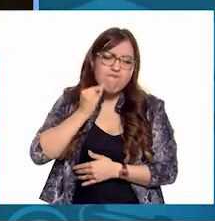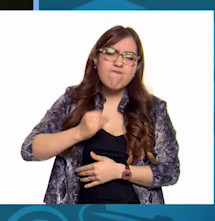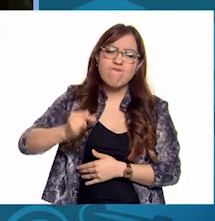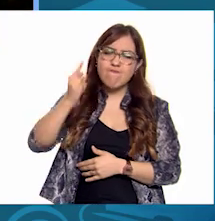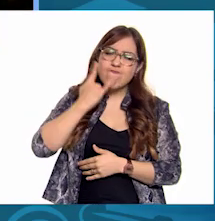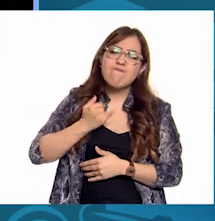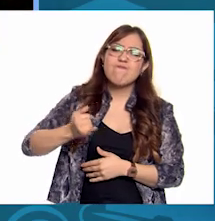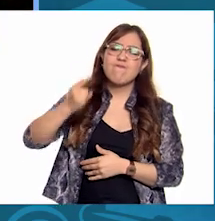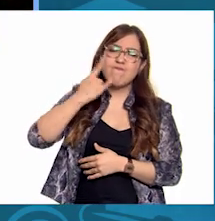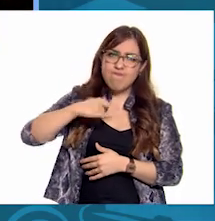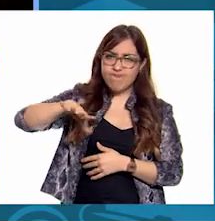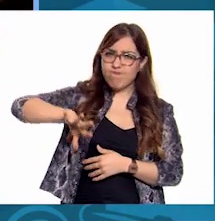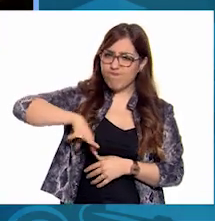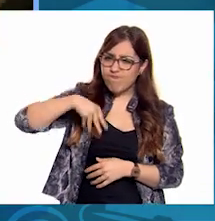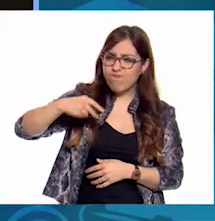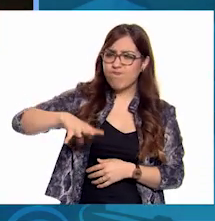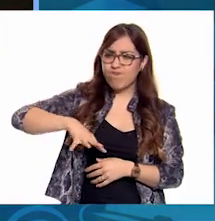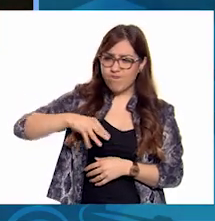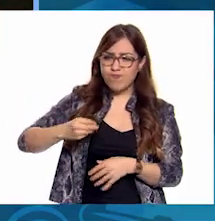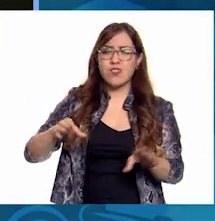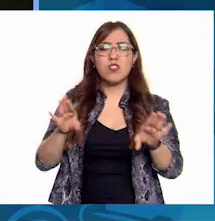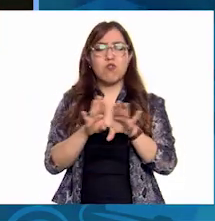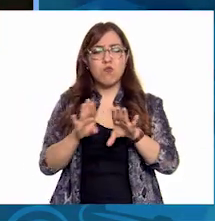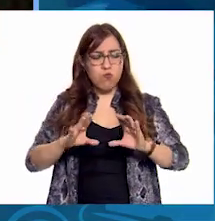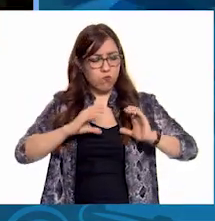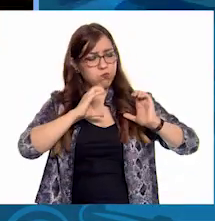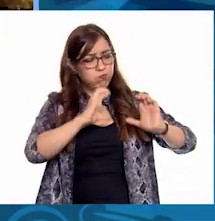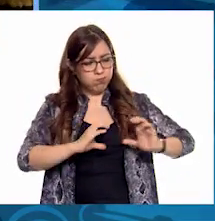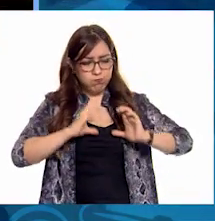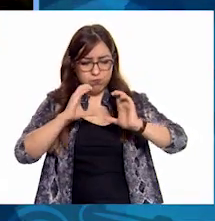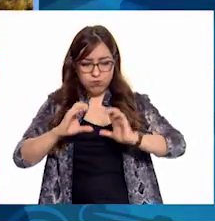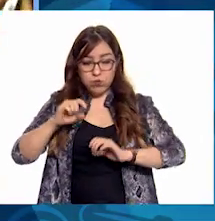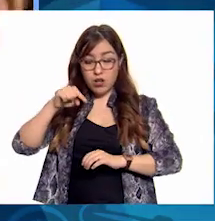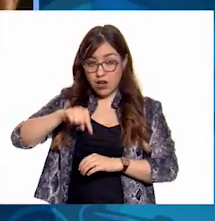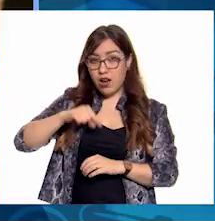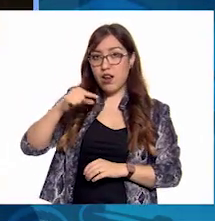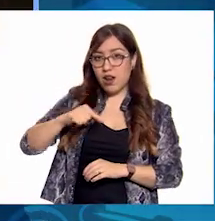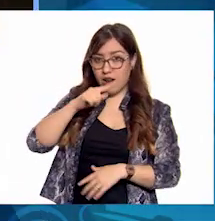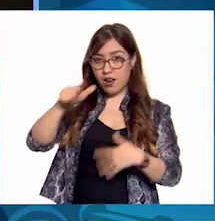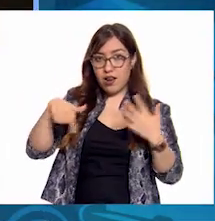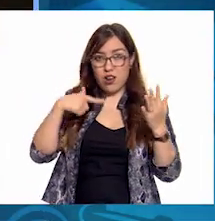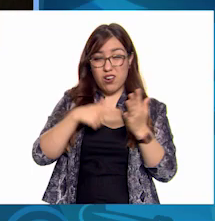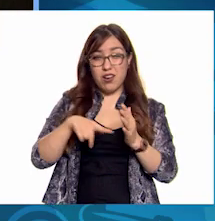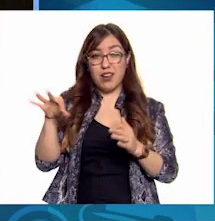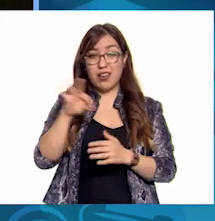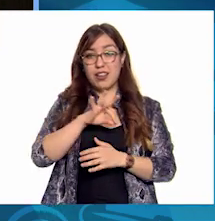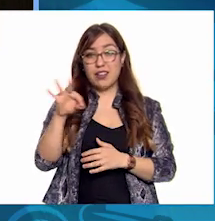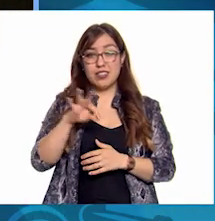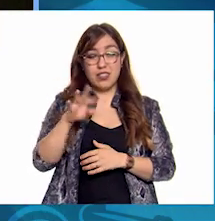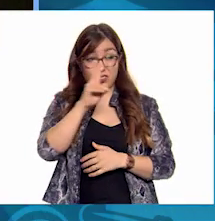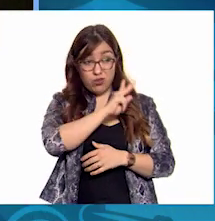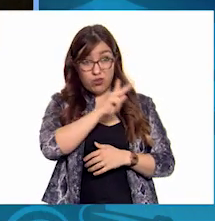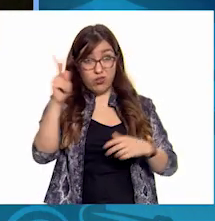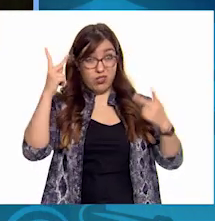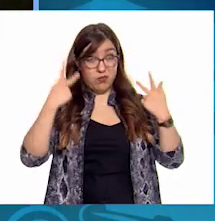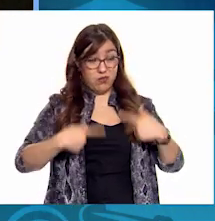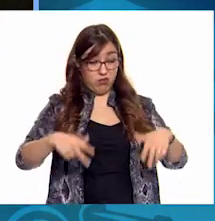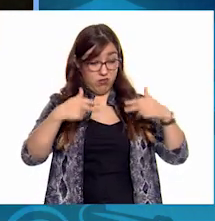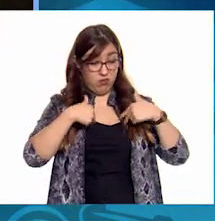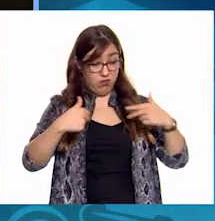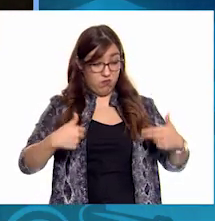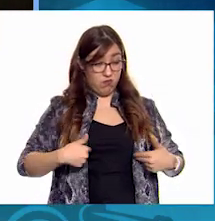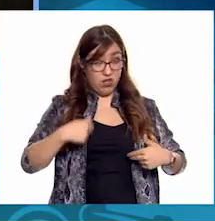Cada pocos años Porque no lo cuidaban Sabían que si la humanidad Seguía destrozando la